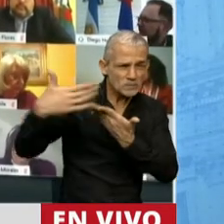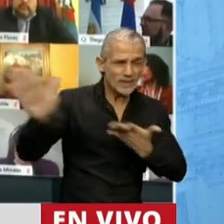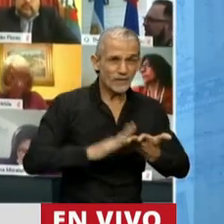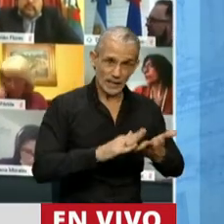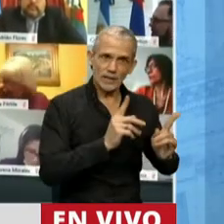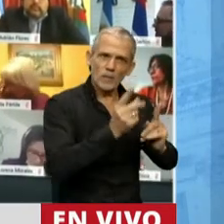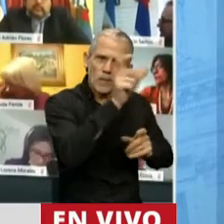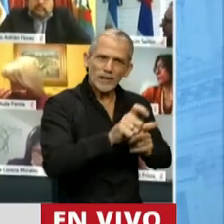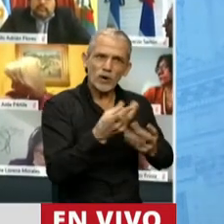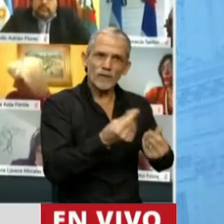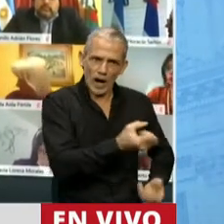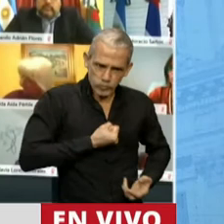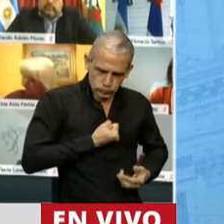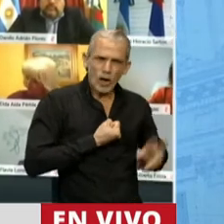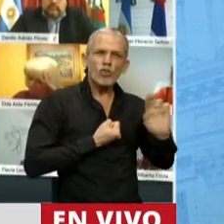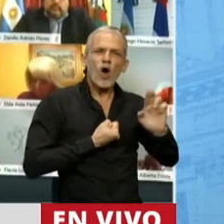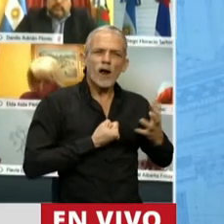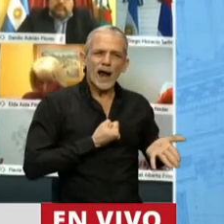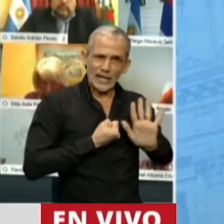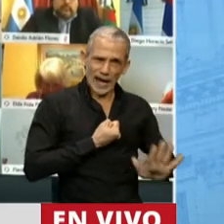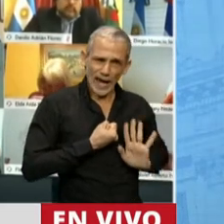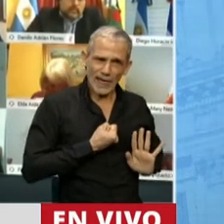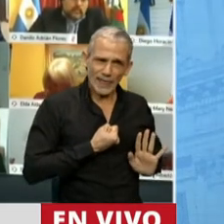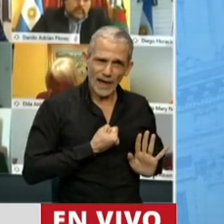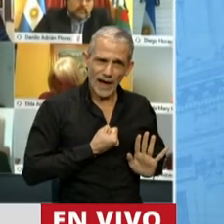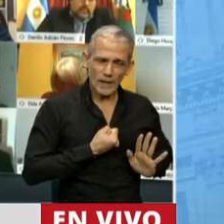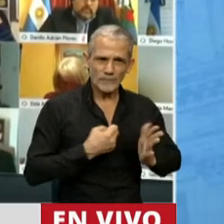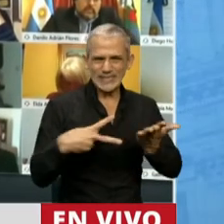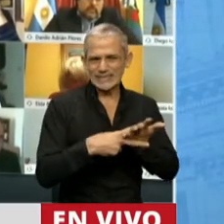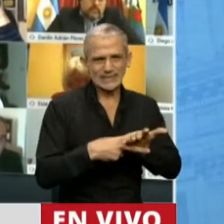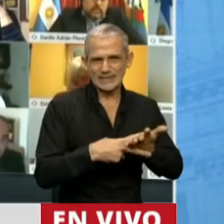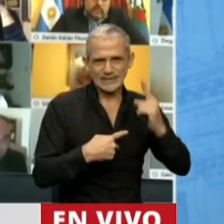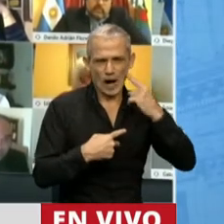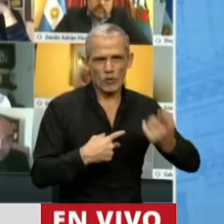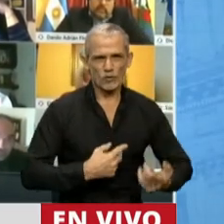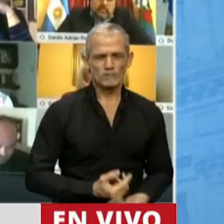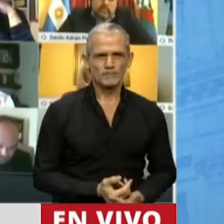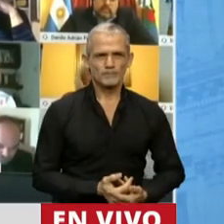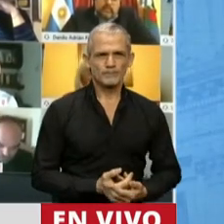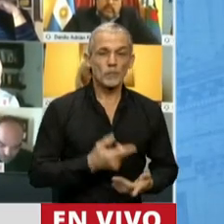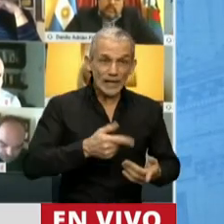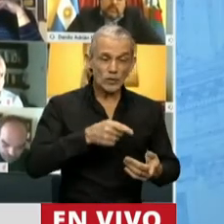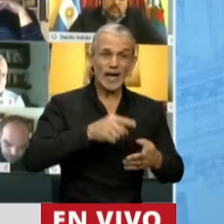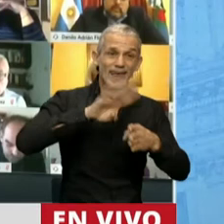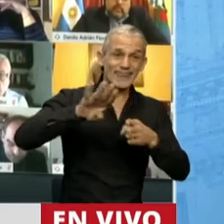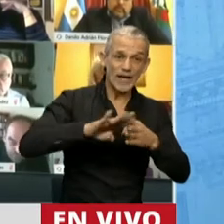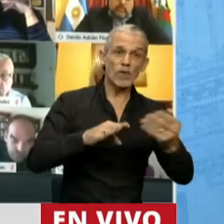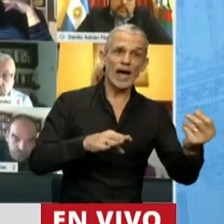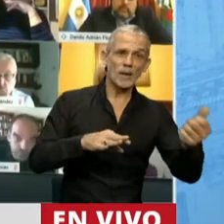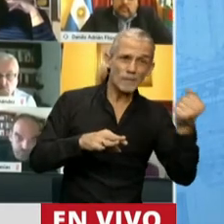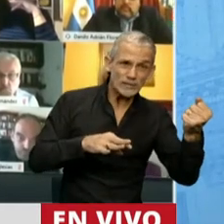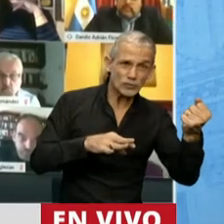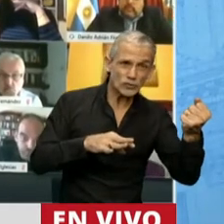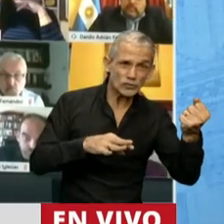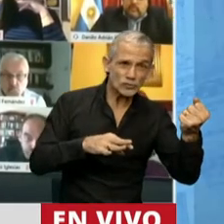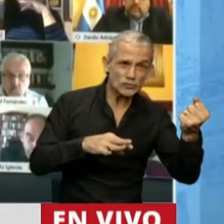dólares y en una que en pesos no se le va